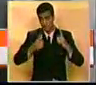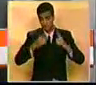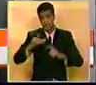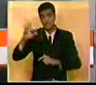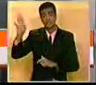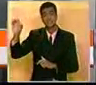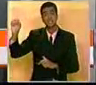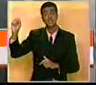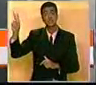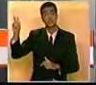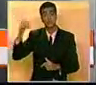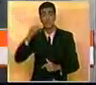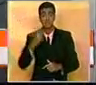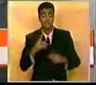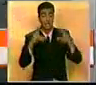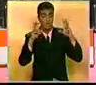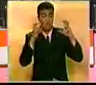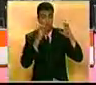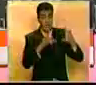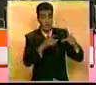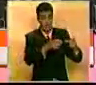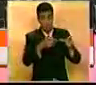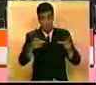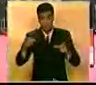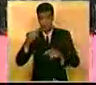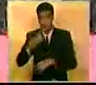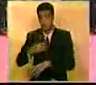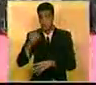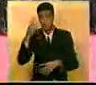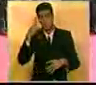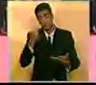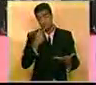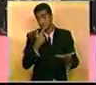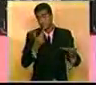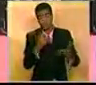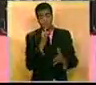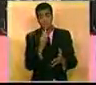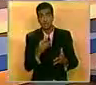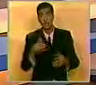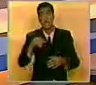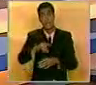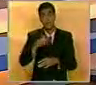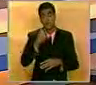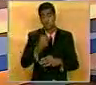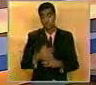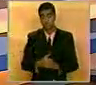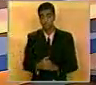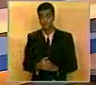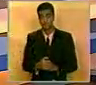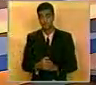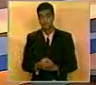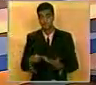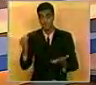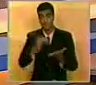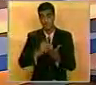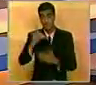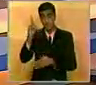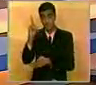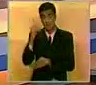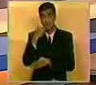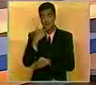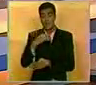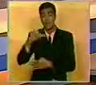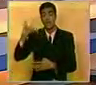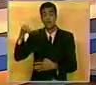Shui-bian designar a un nuevo gabinete cuya formación se espera sea anunciada el lunes. Volvemos al estado Lara con nuestro